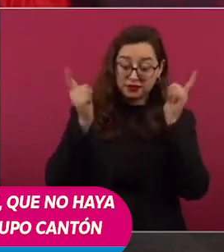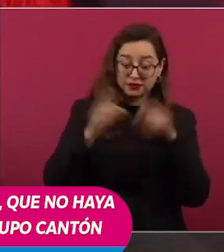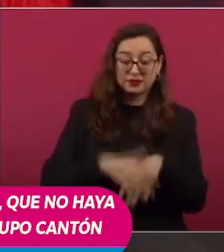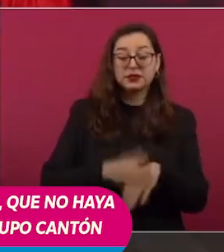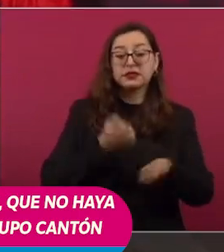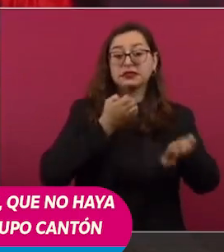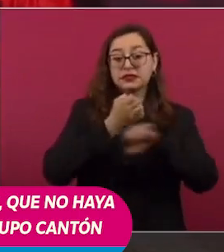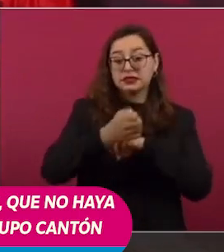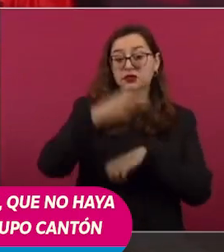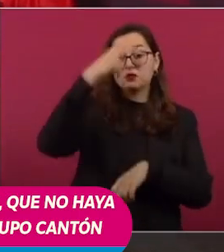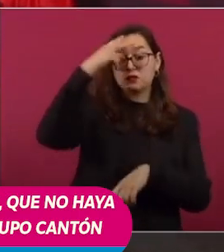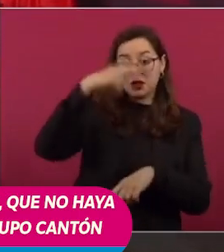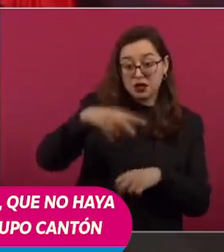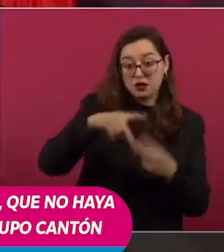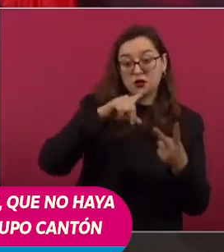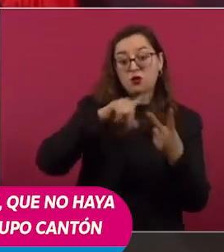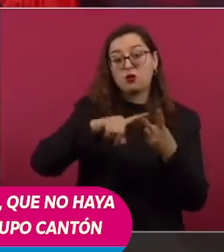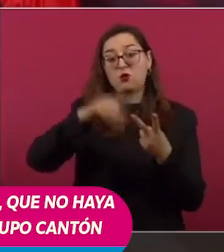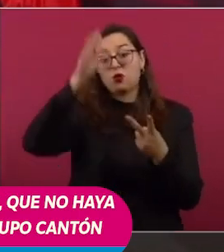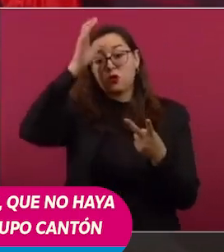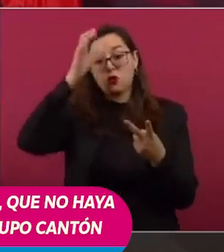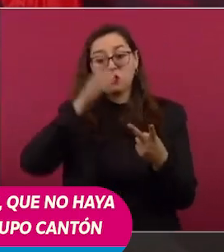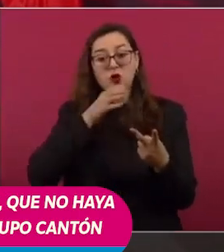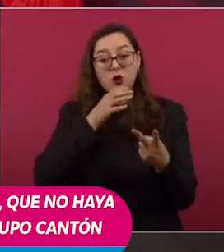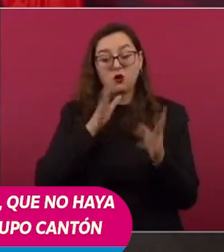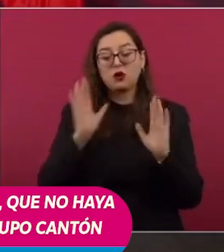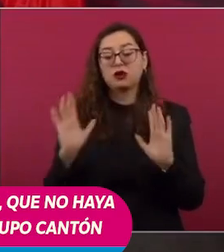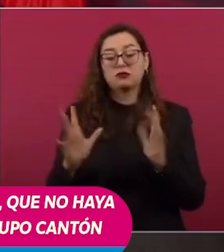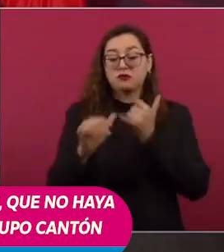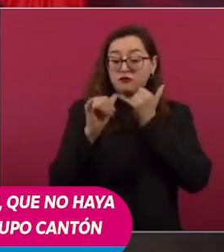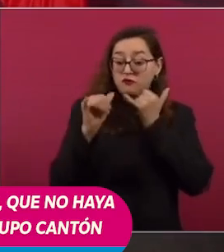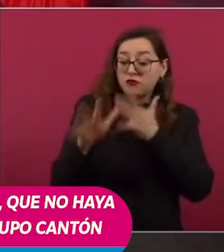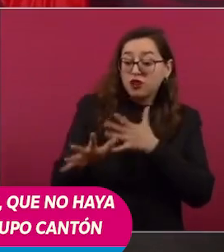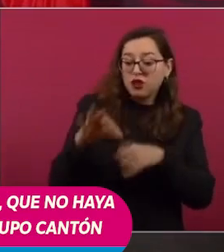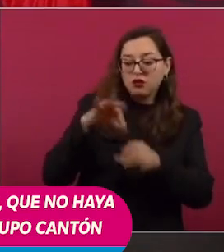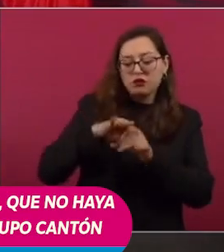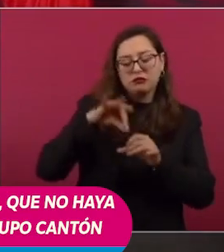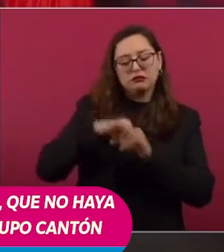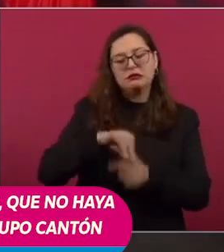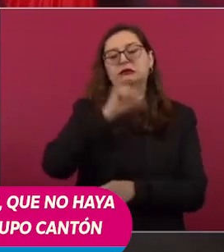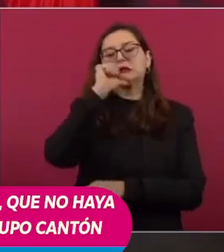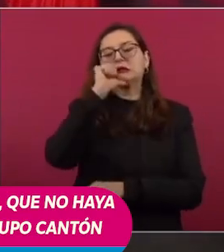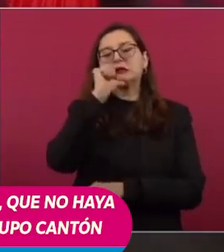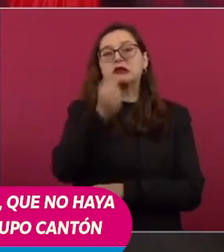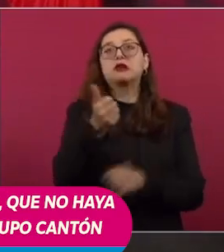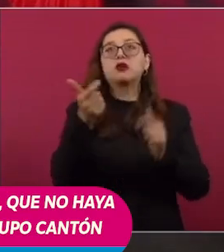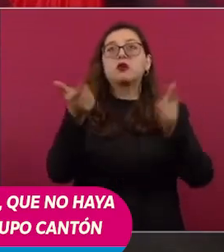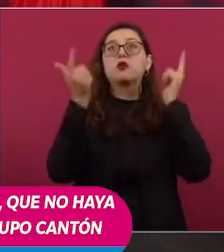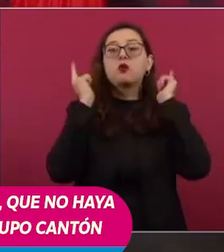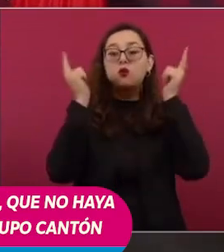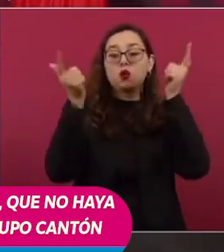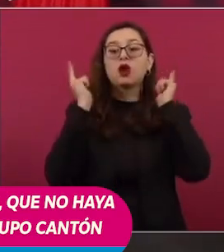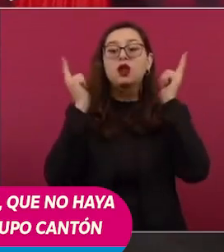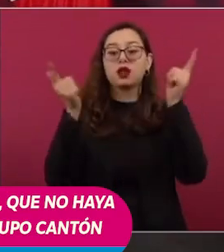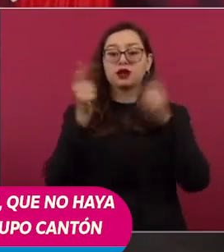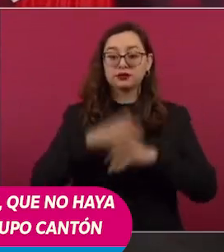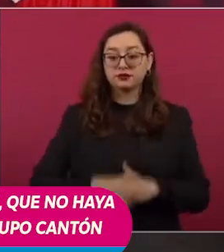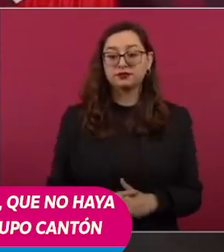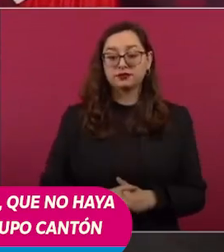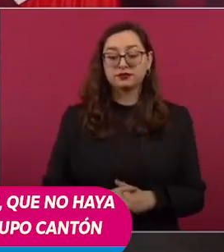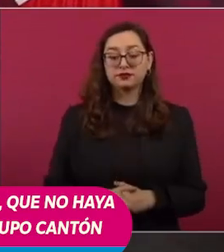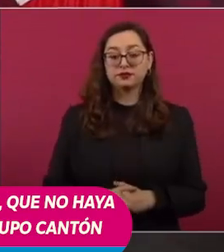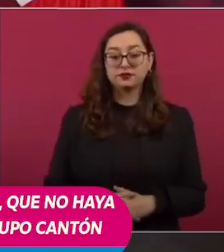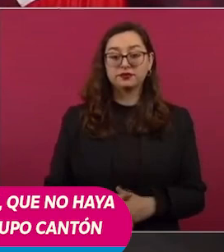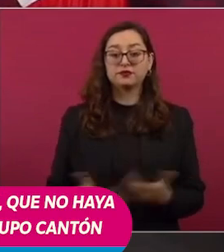México, ni en Coahuila, ni en ninguna parte, que acabemos con el